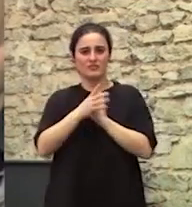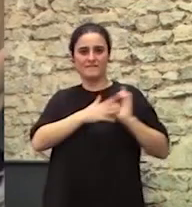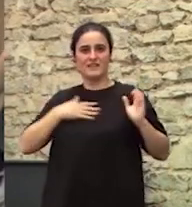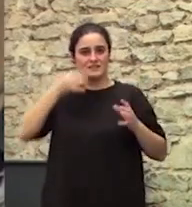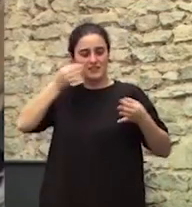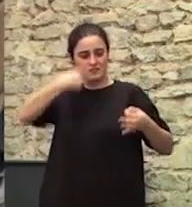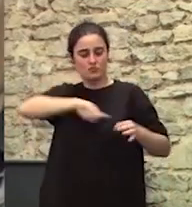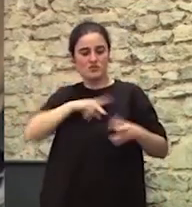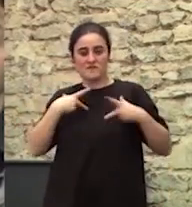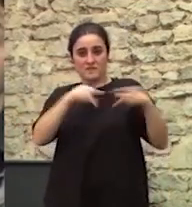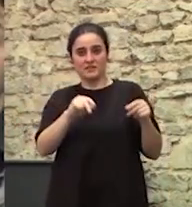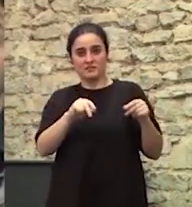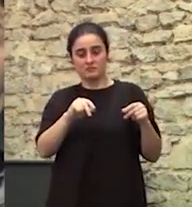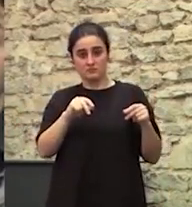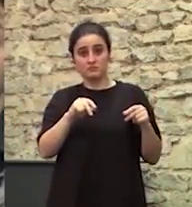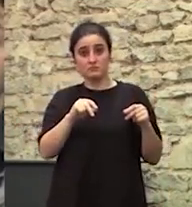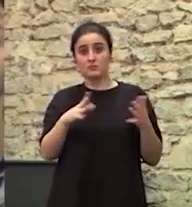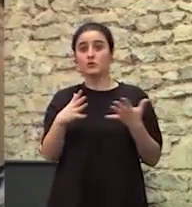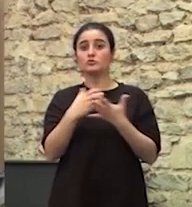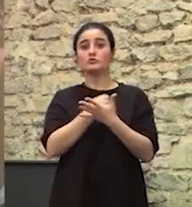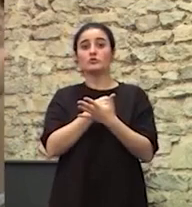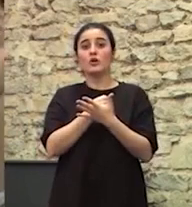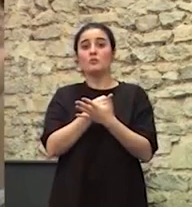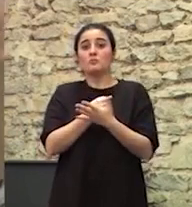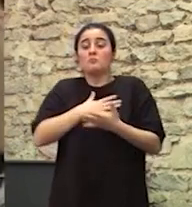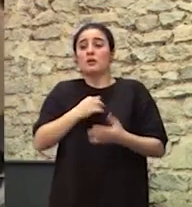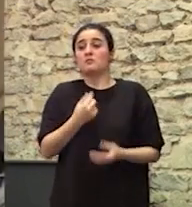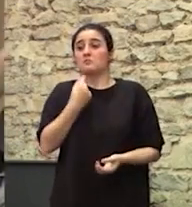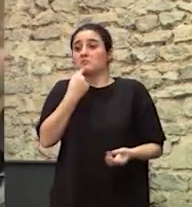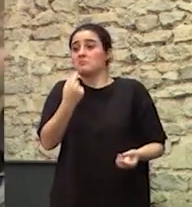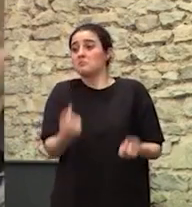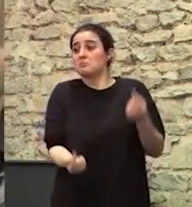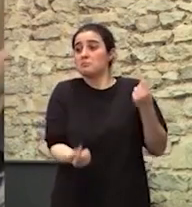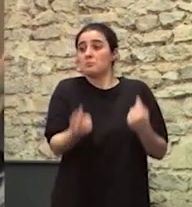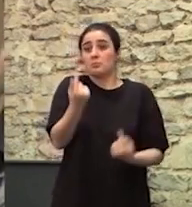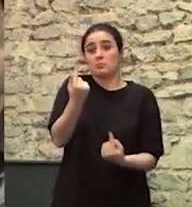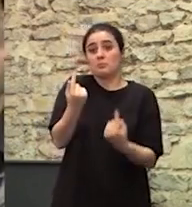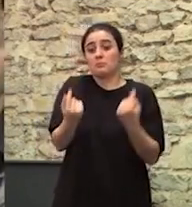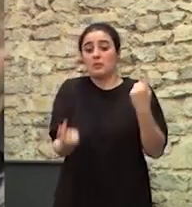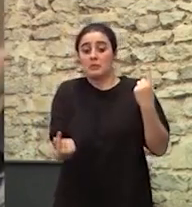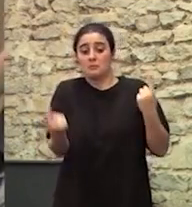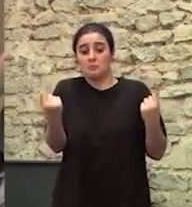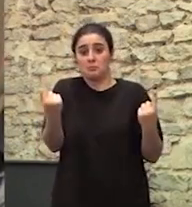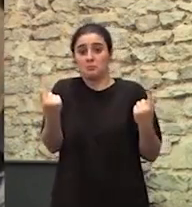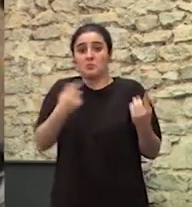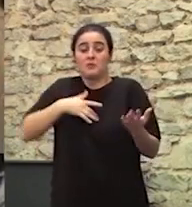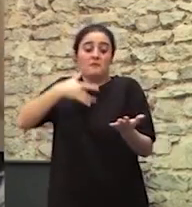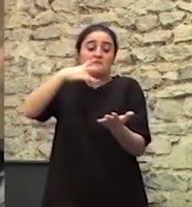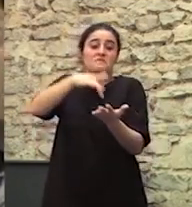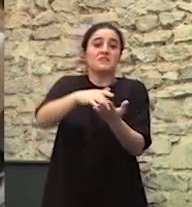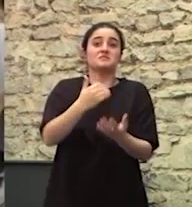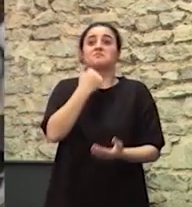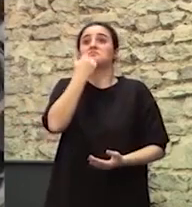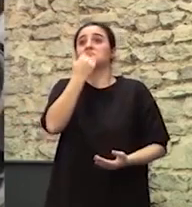Todo eso se presenta O se menciona Como algo puntual Una fecha anecdótica O